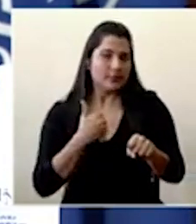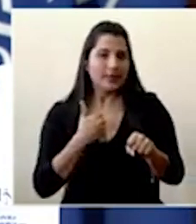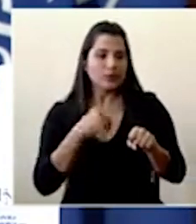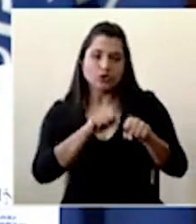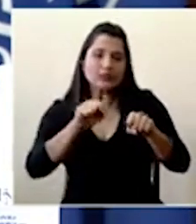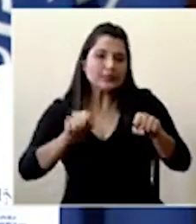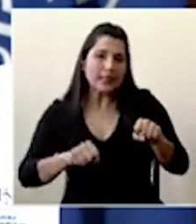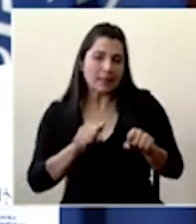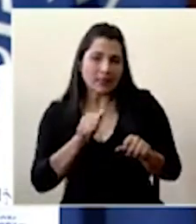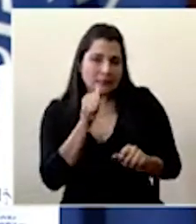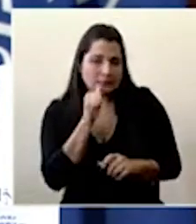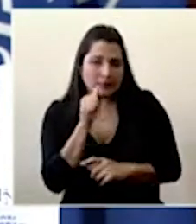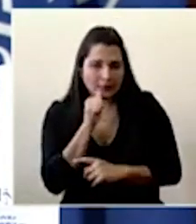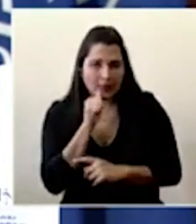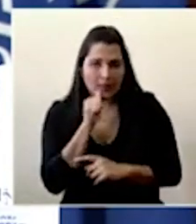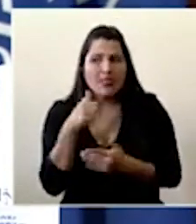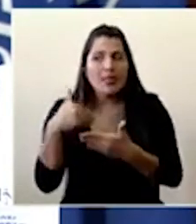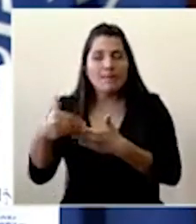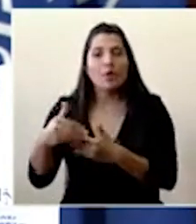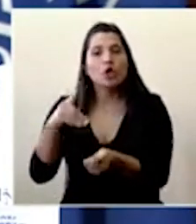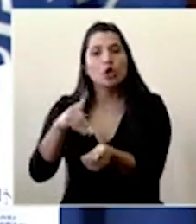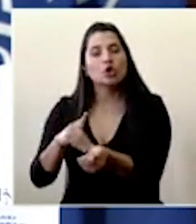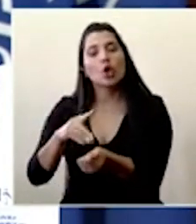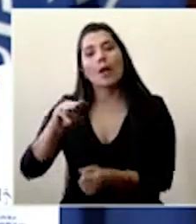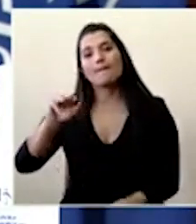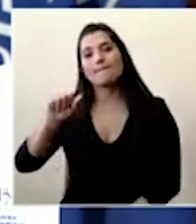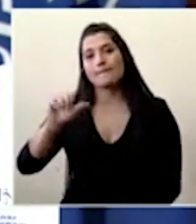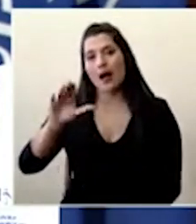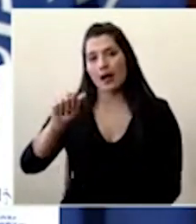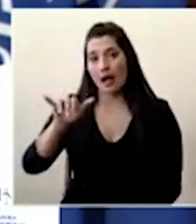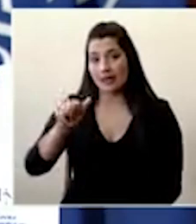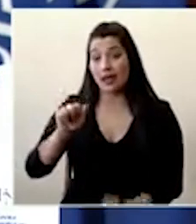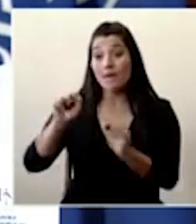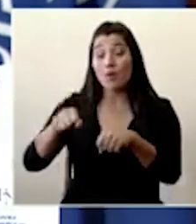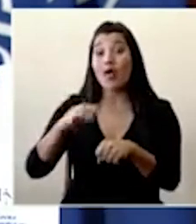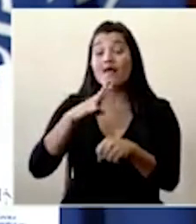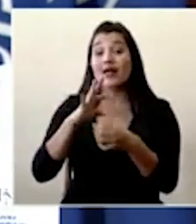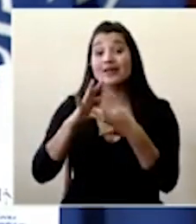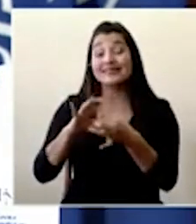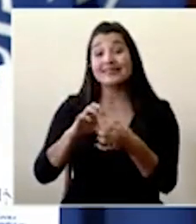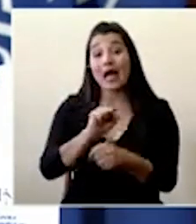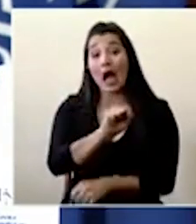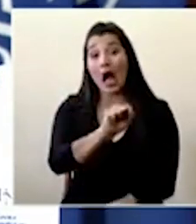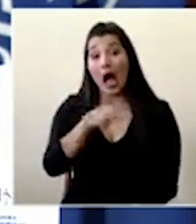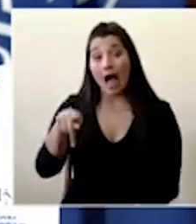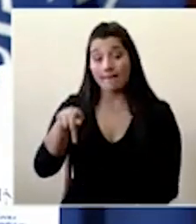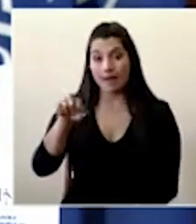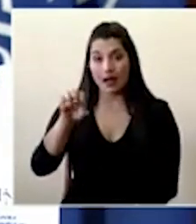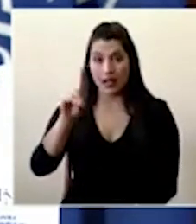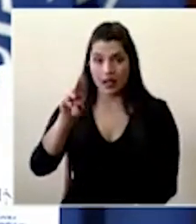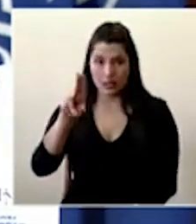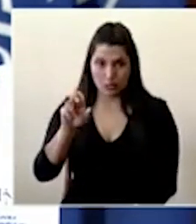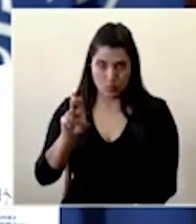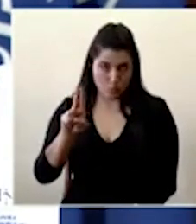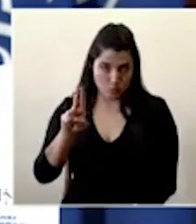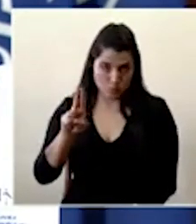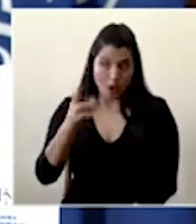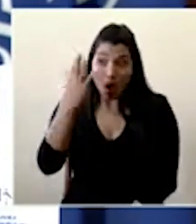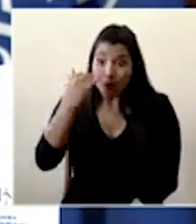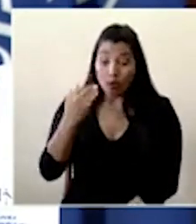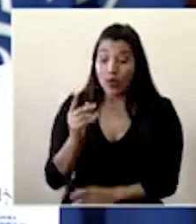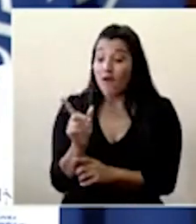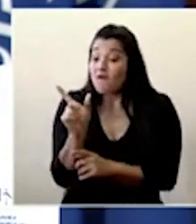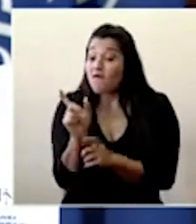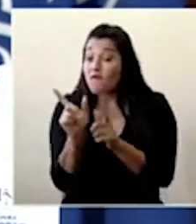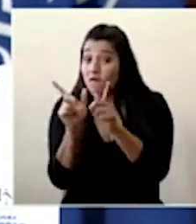mismo en los logros del otro marco ya se puede referir al edus pero siempre llamamos porque una foto que pueda tomarse de una pantalla que cualquiera lo